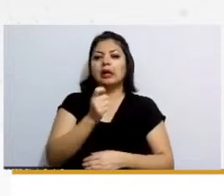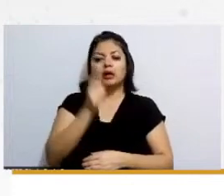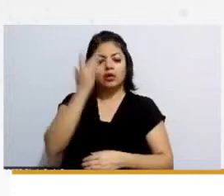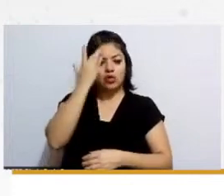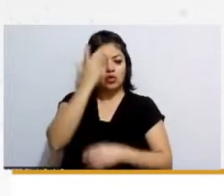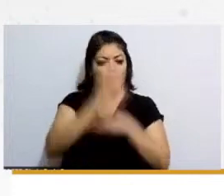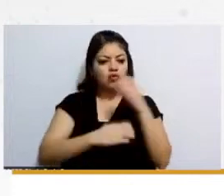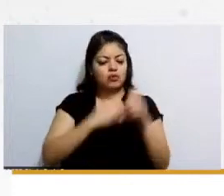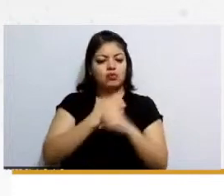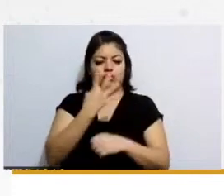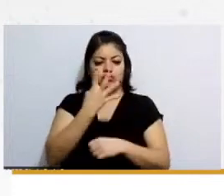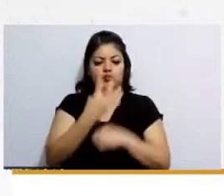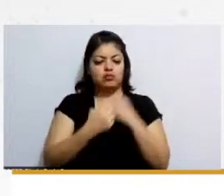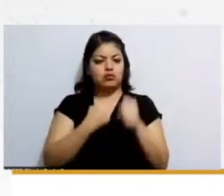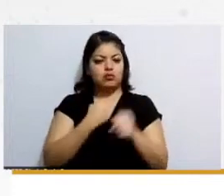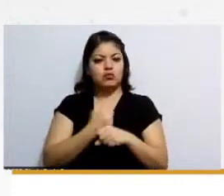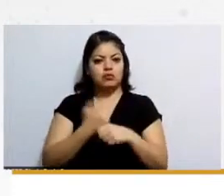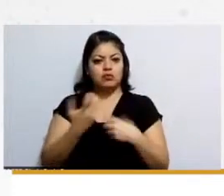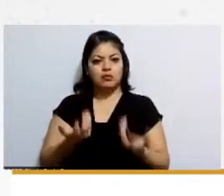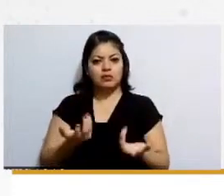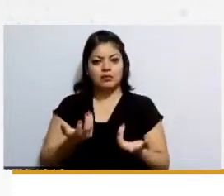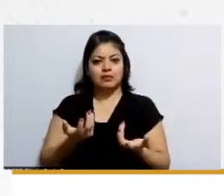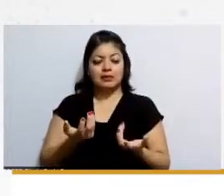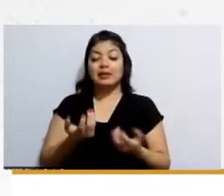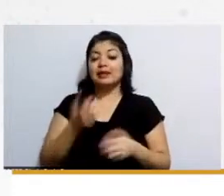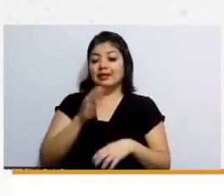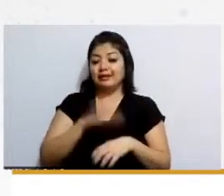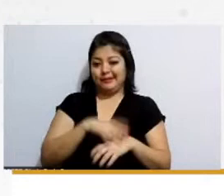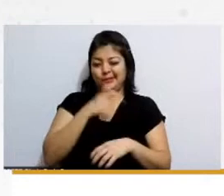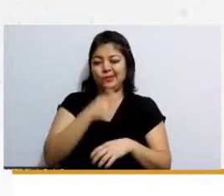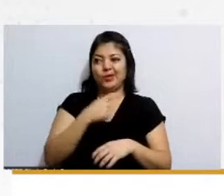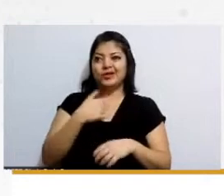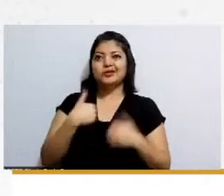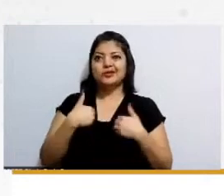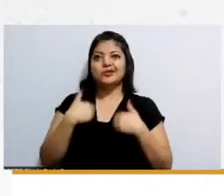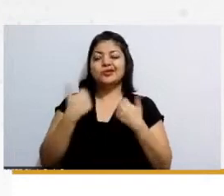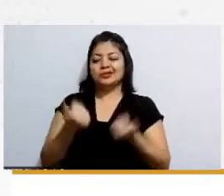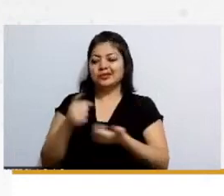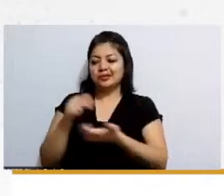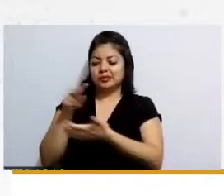cumplió los cuatro años entonces aquí la interpretación es que